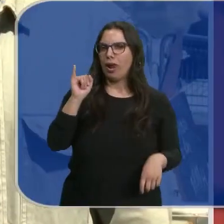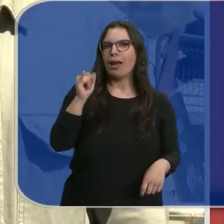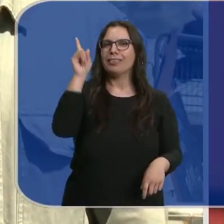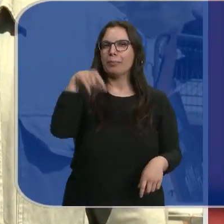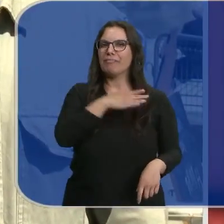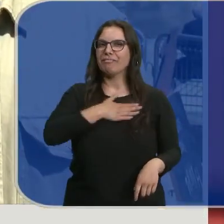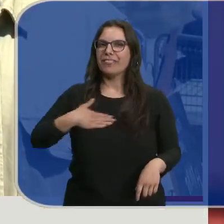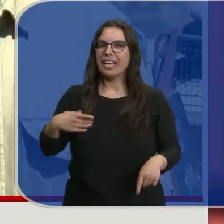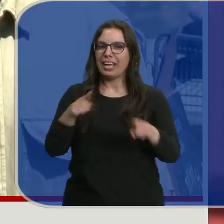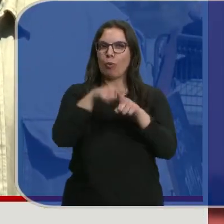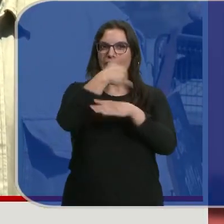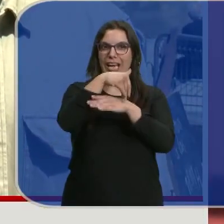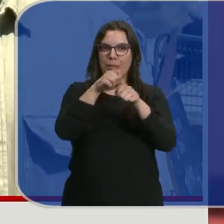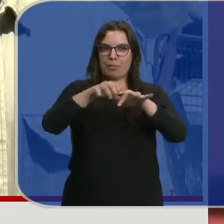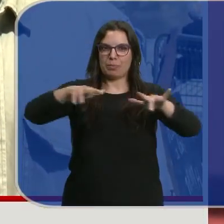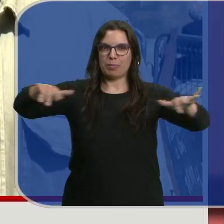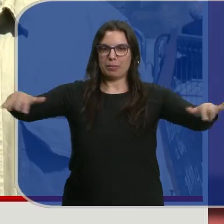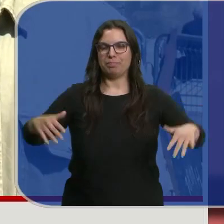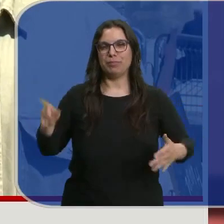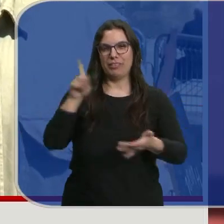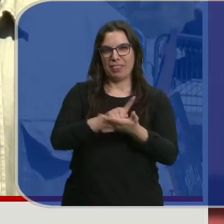intención de recuperar la calle. Alberto Guerrero.